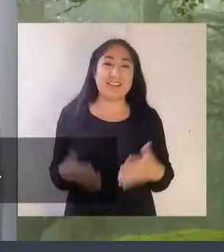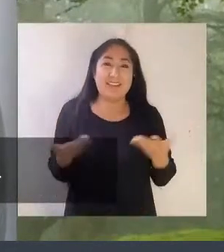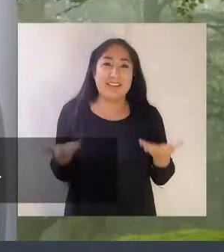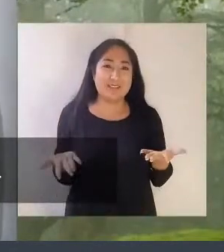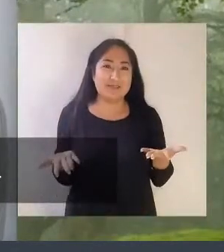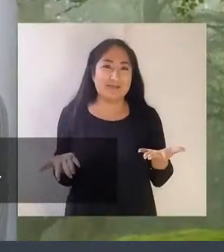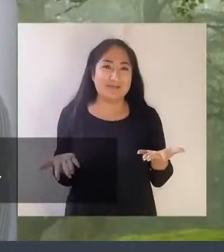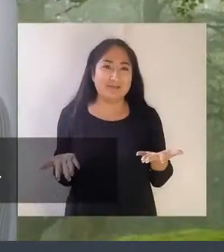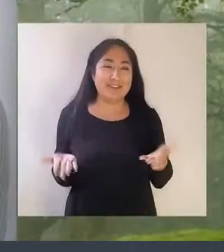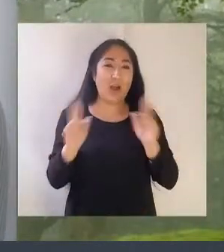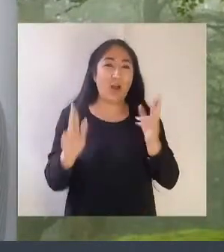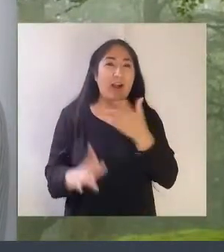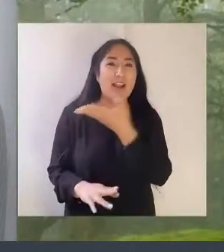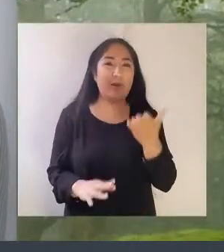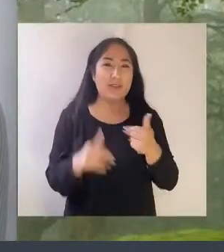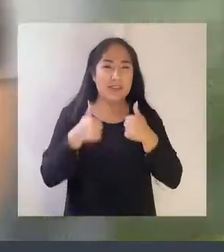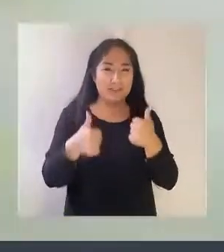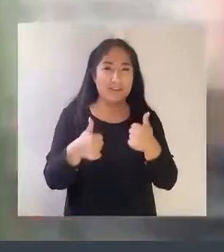que estén muy bien